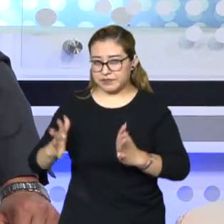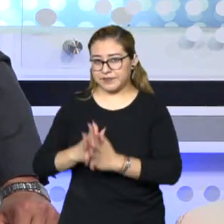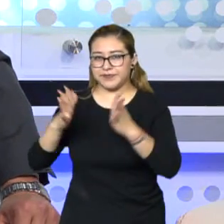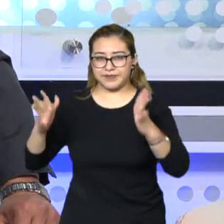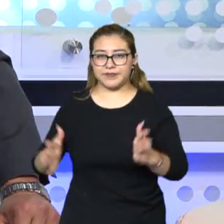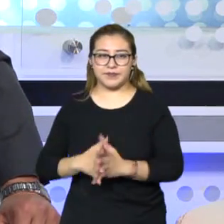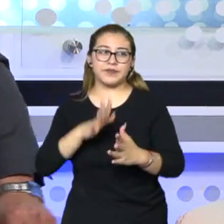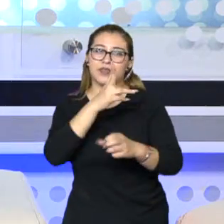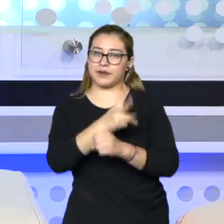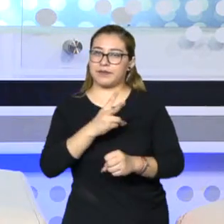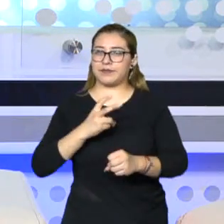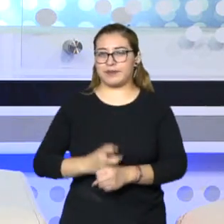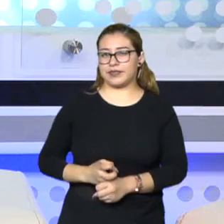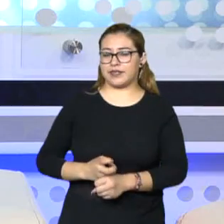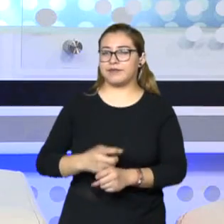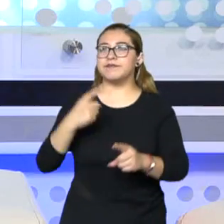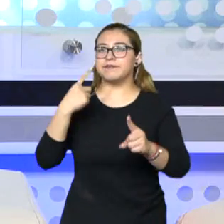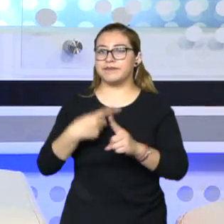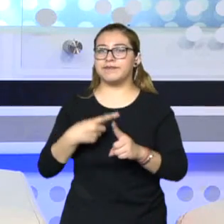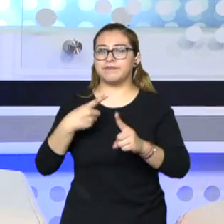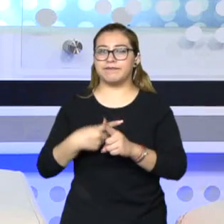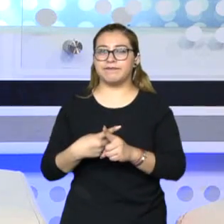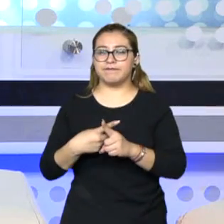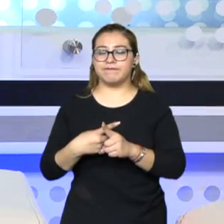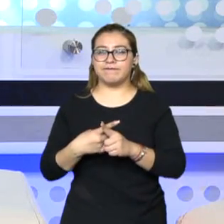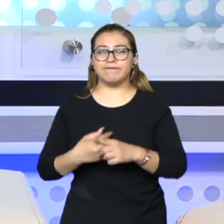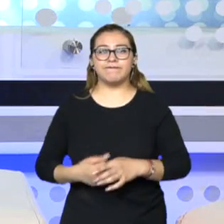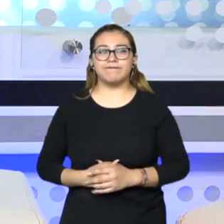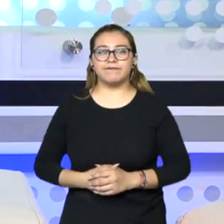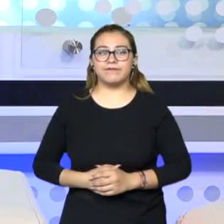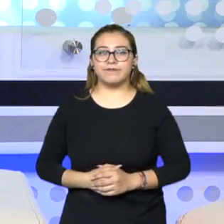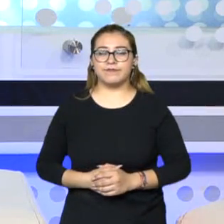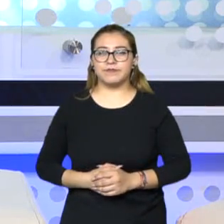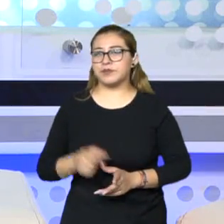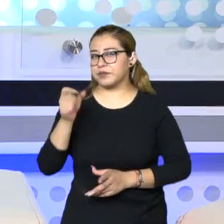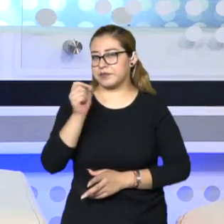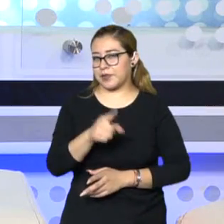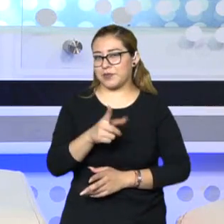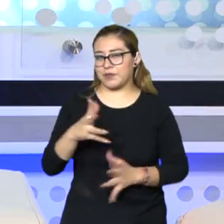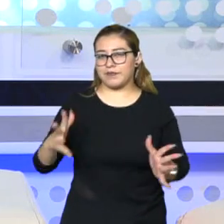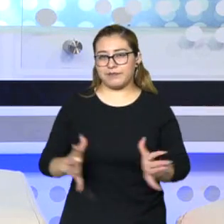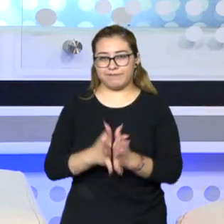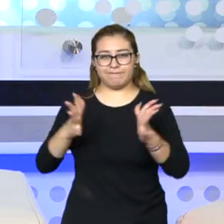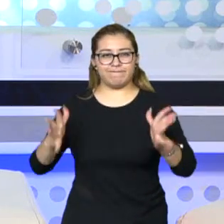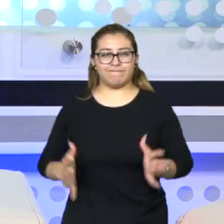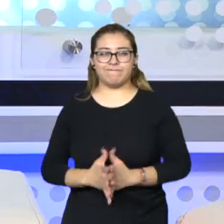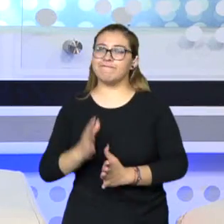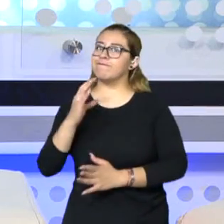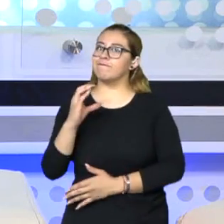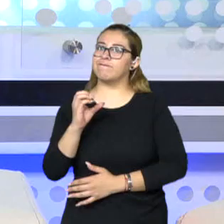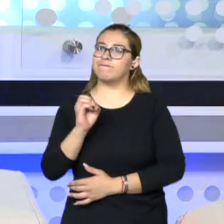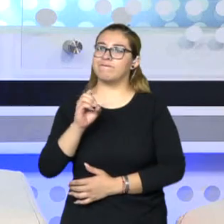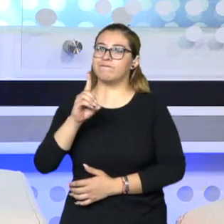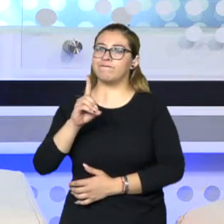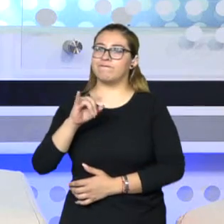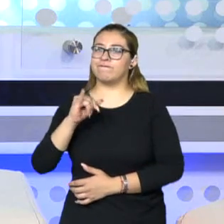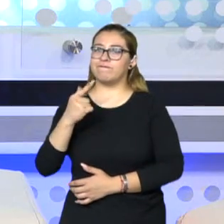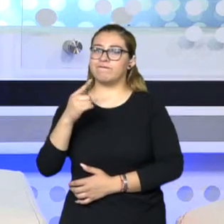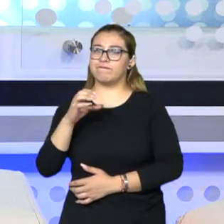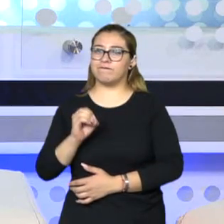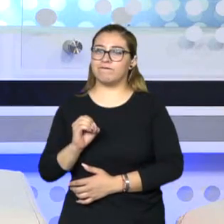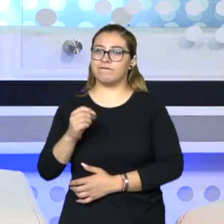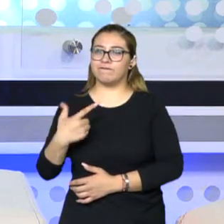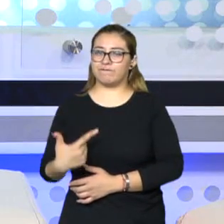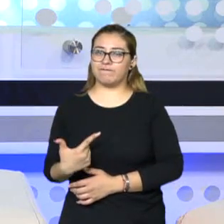invitada que ya es parte también de Código 7 y las colaboraciones que hace